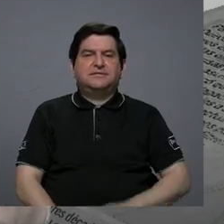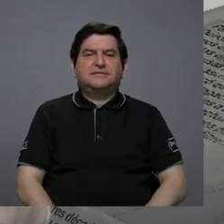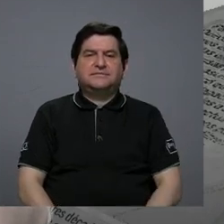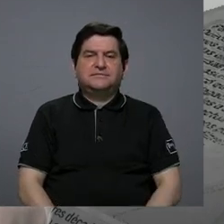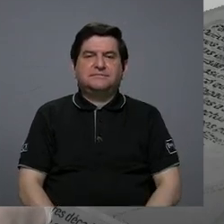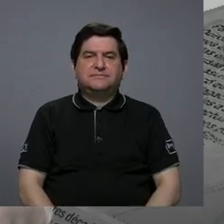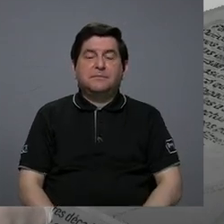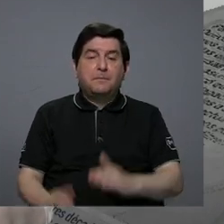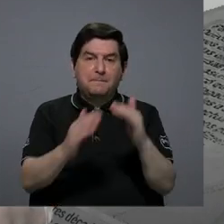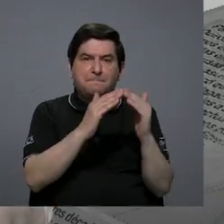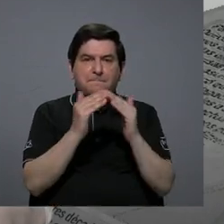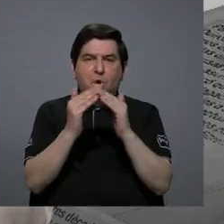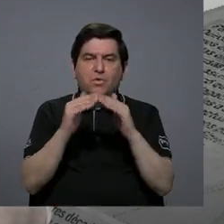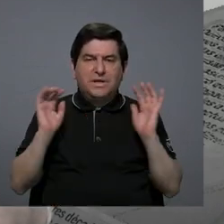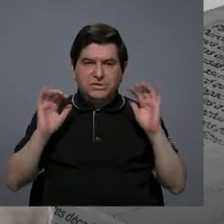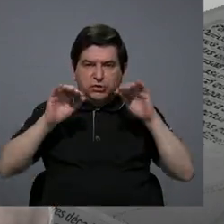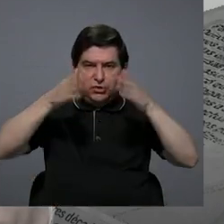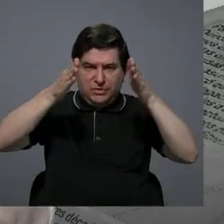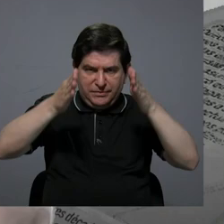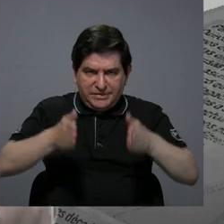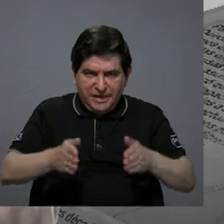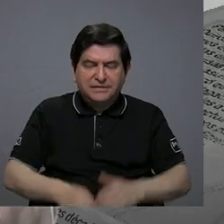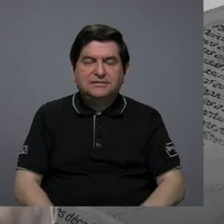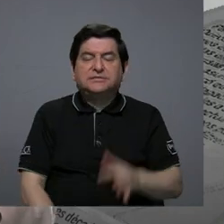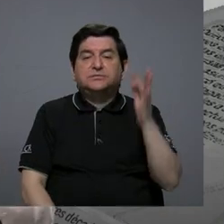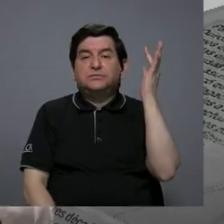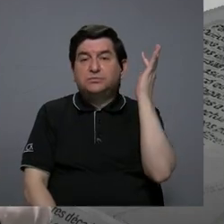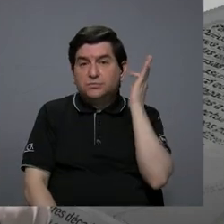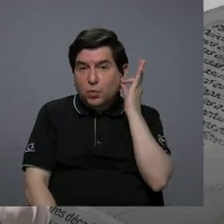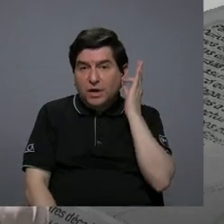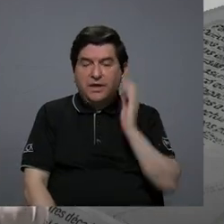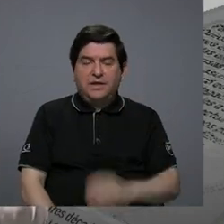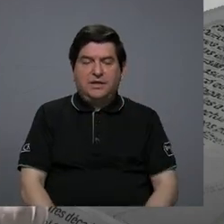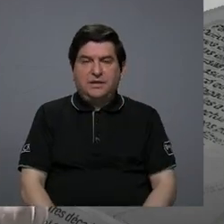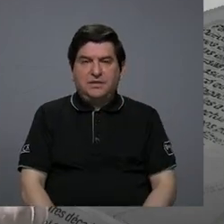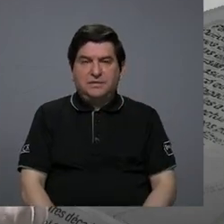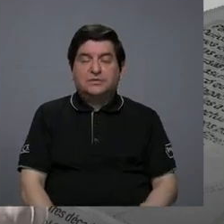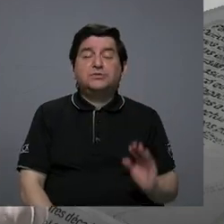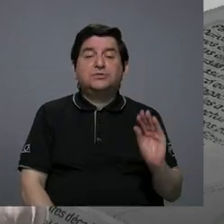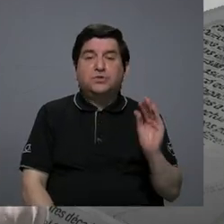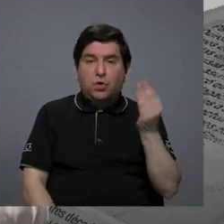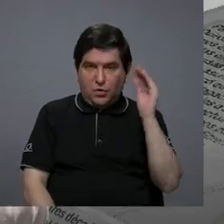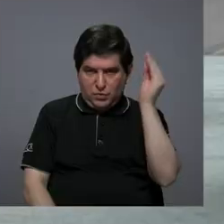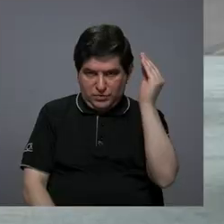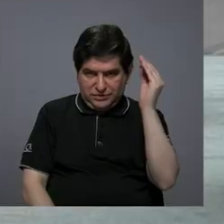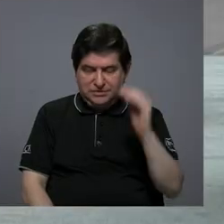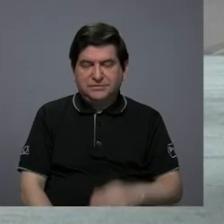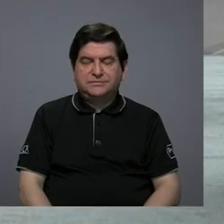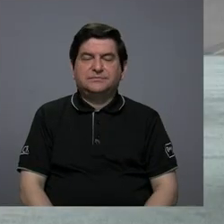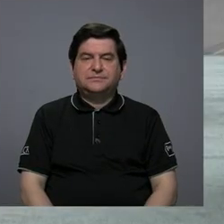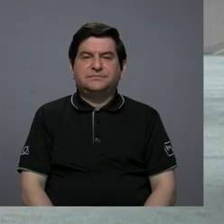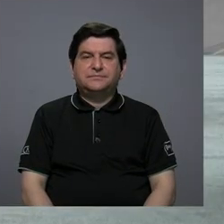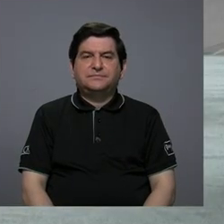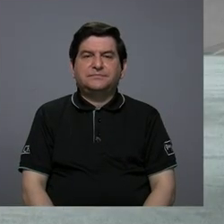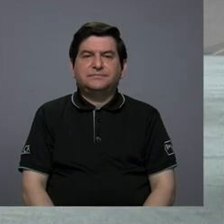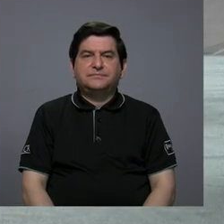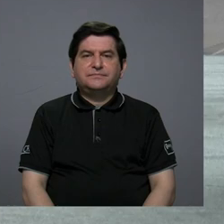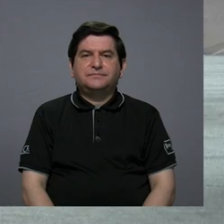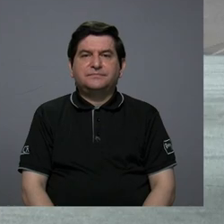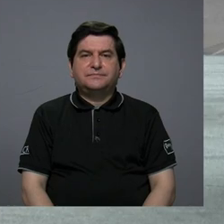población migrante, mujeres y población juvenil. Exactamente.